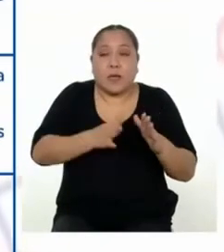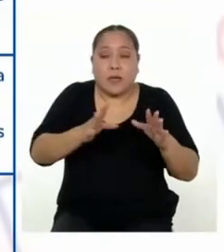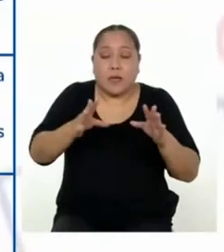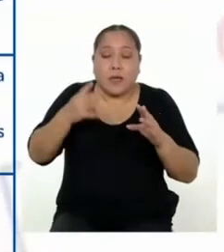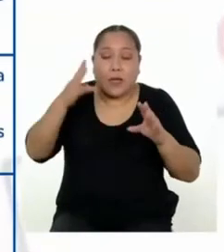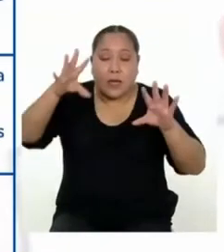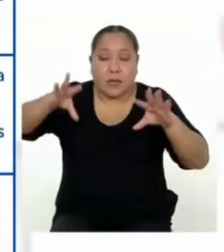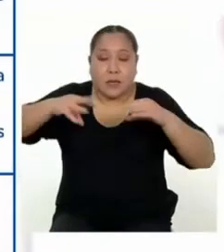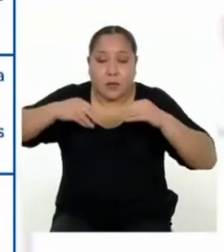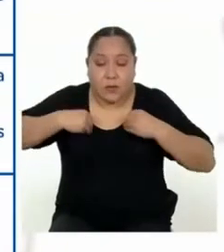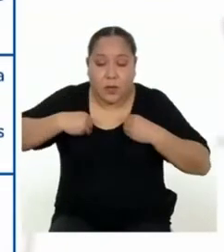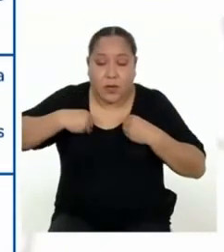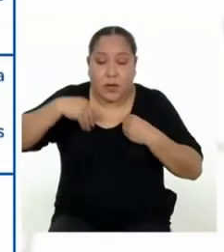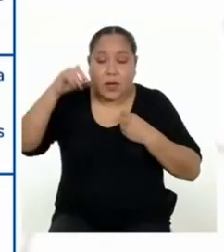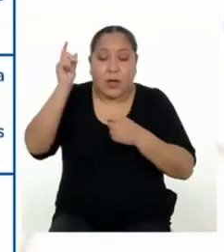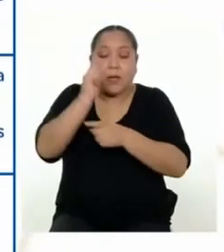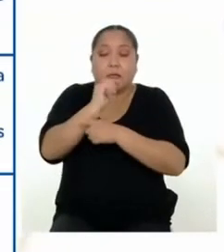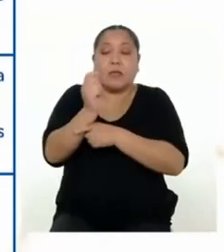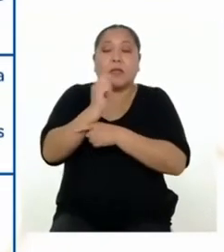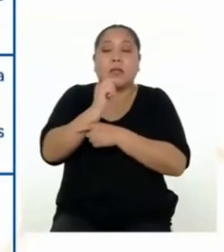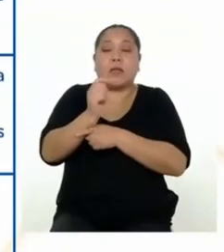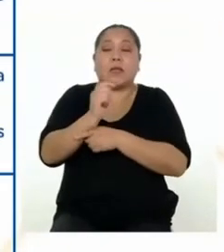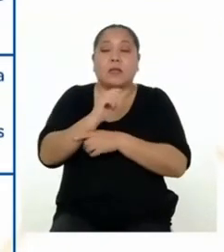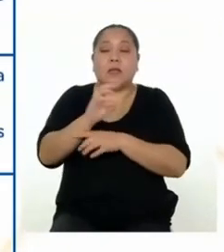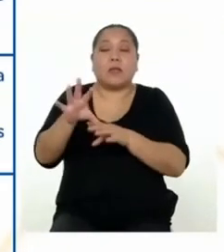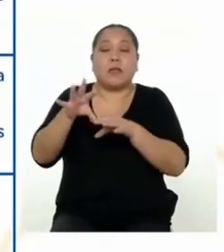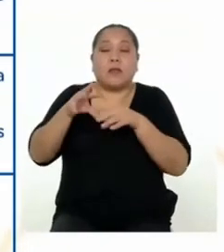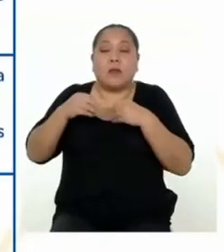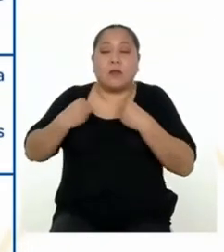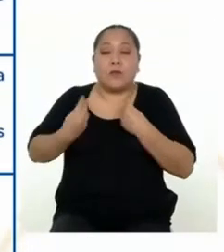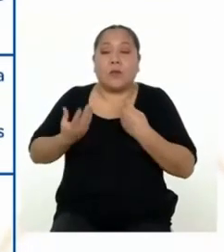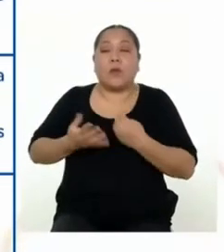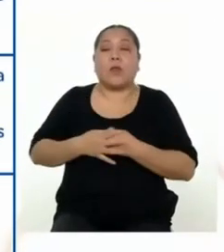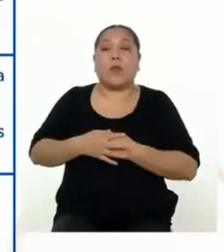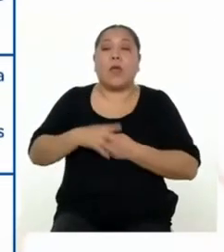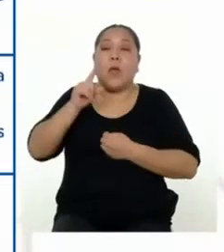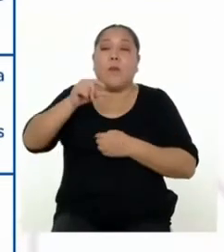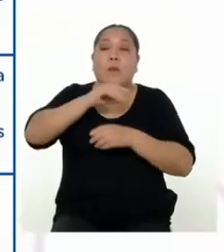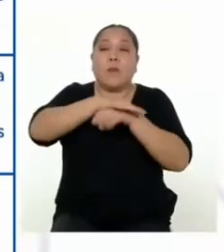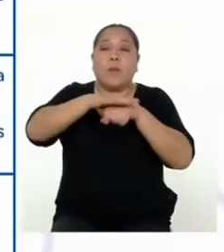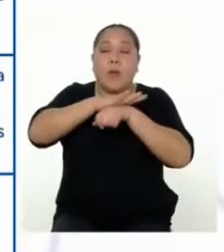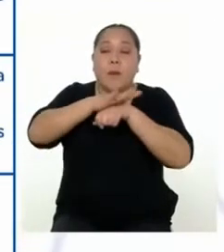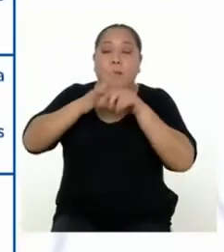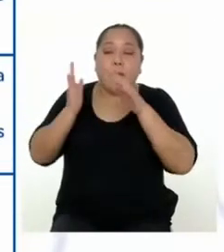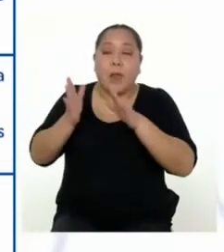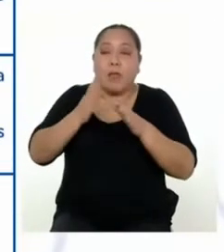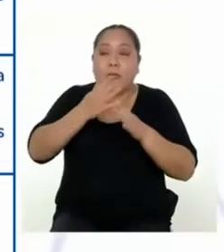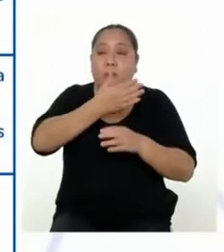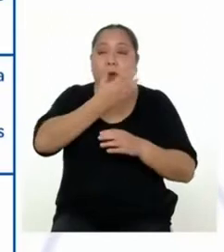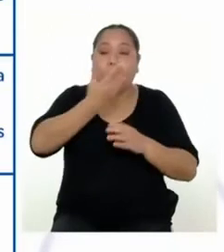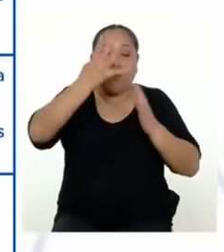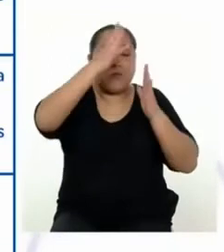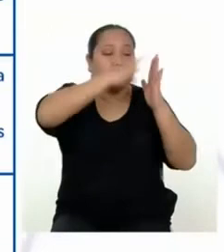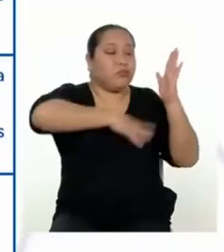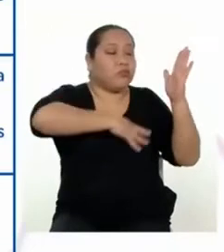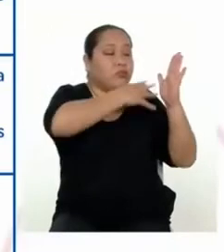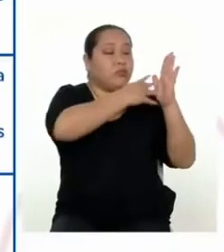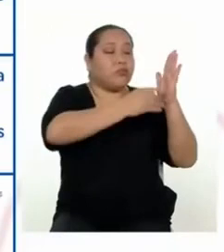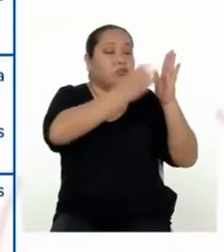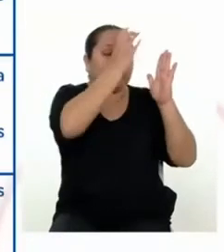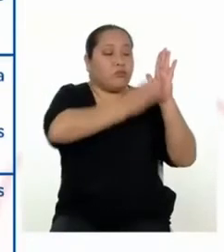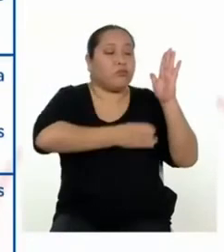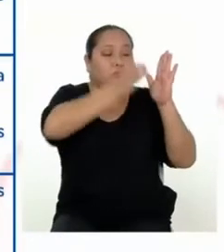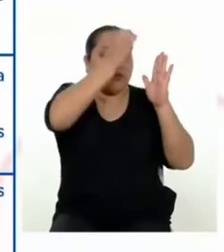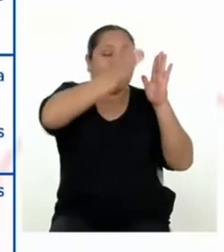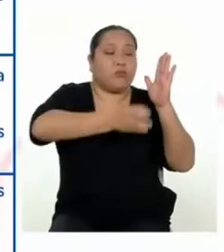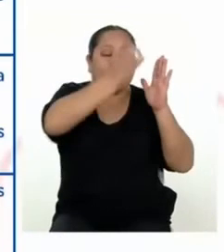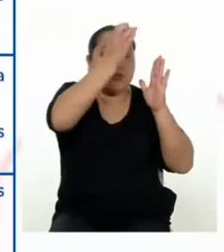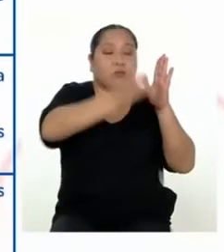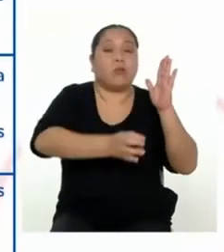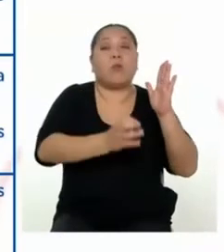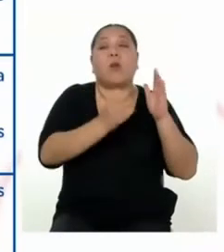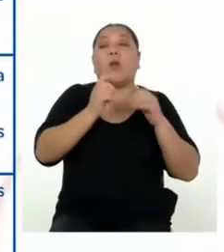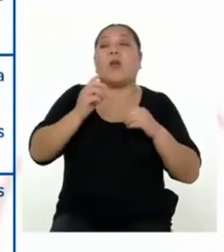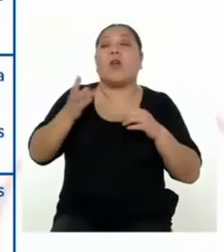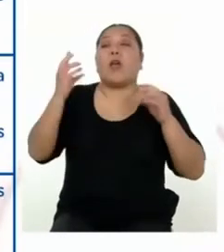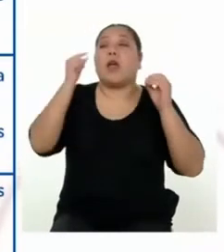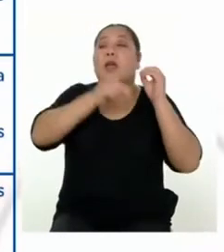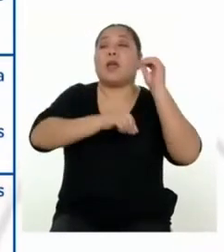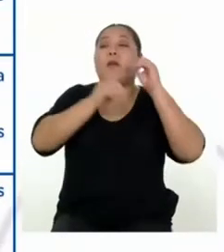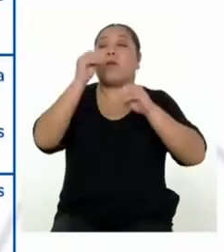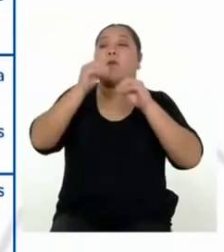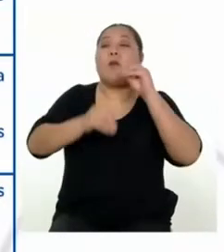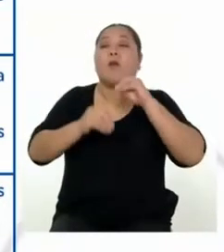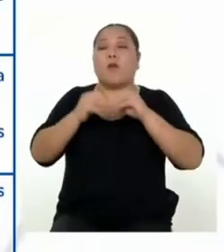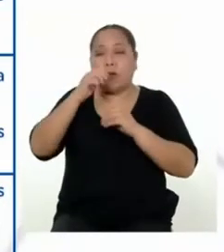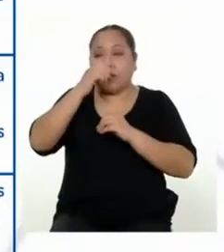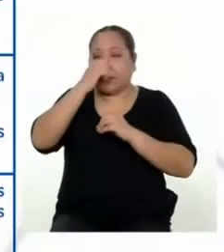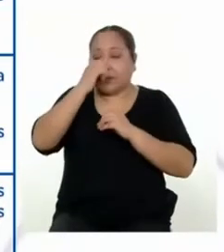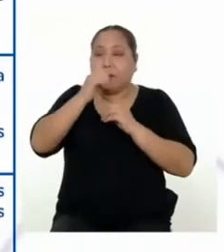asumir las tareas que nos correspondan. Mi plan de mejora será un cuadro estructurado en columnas y filas donde se presente